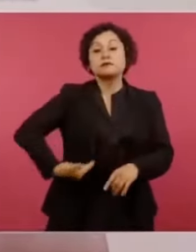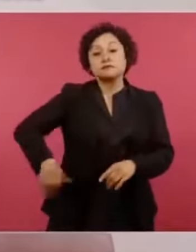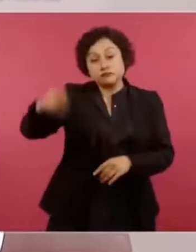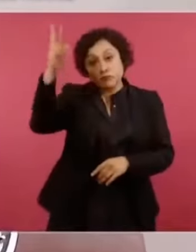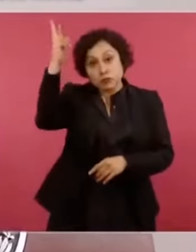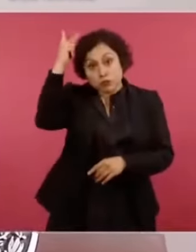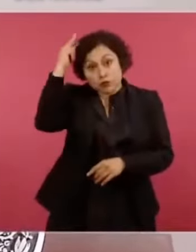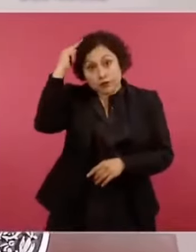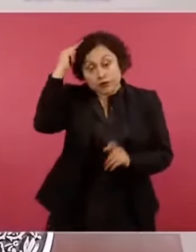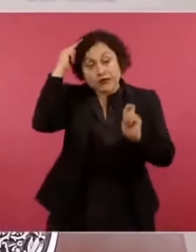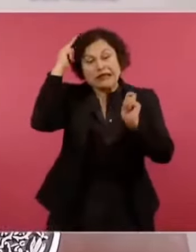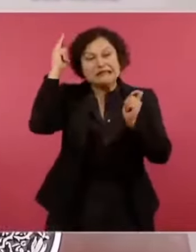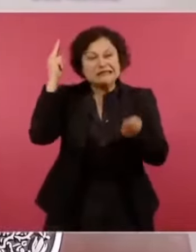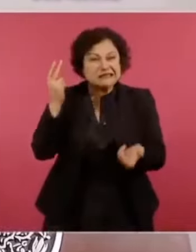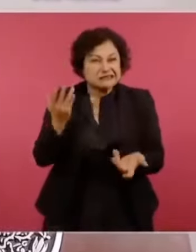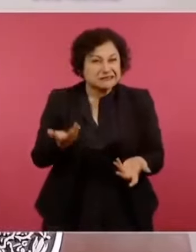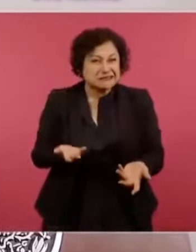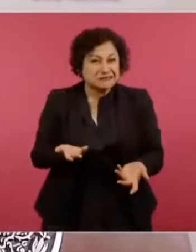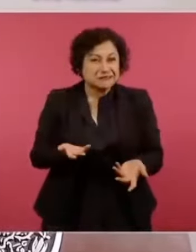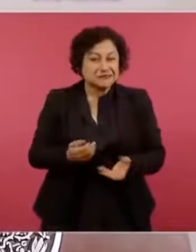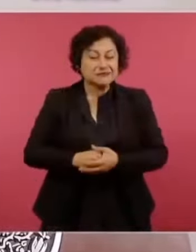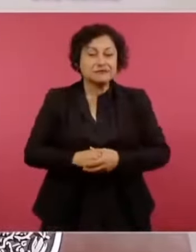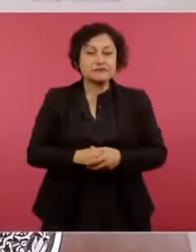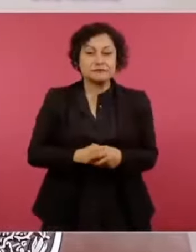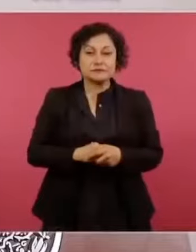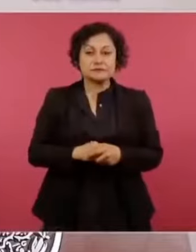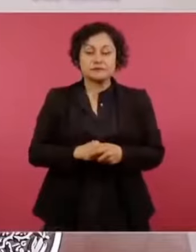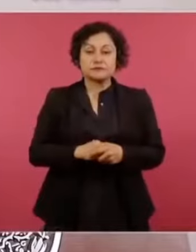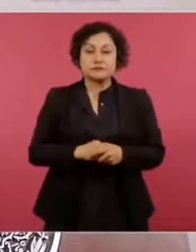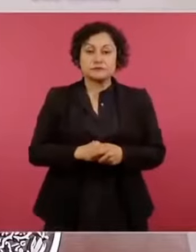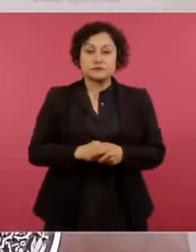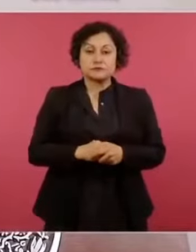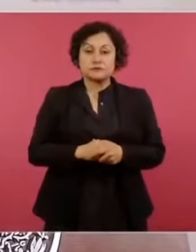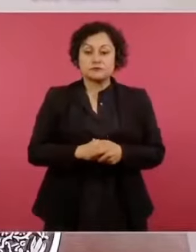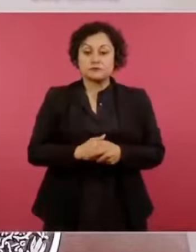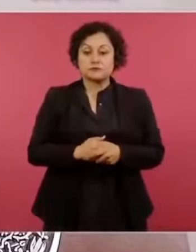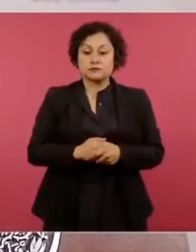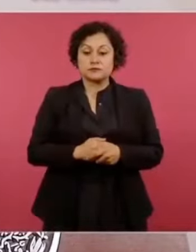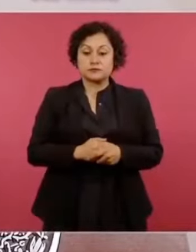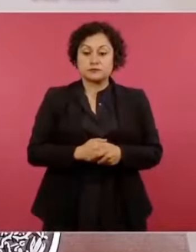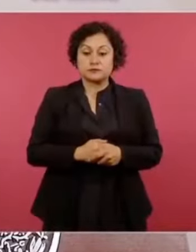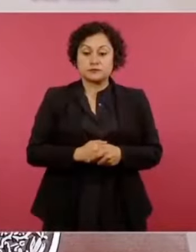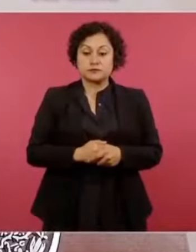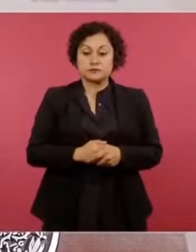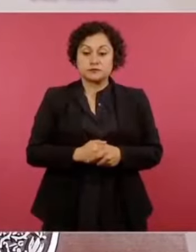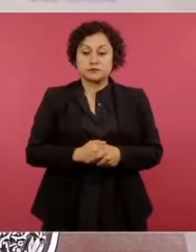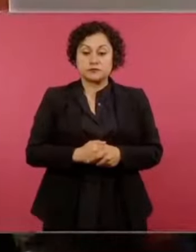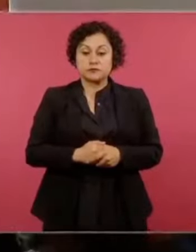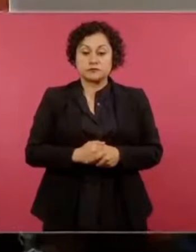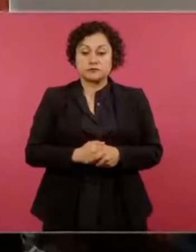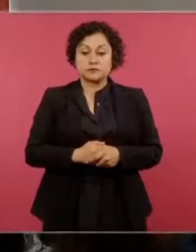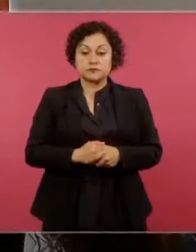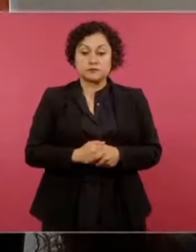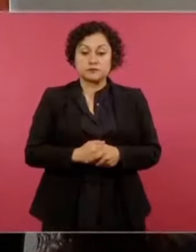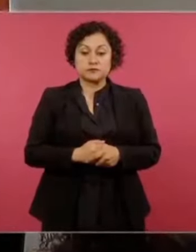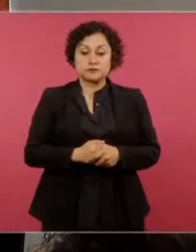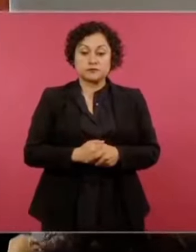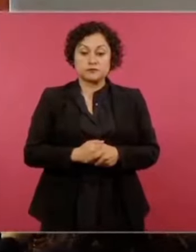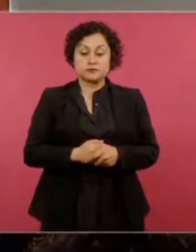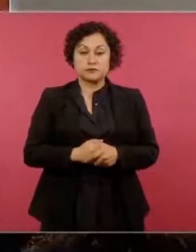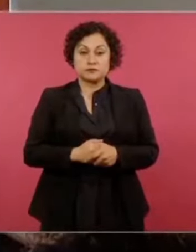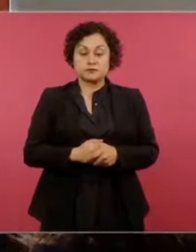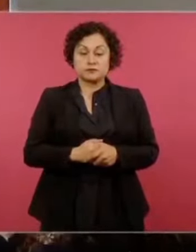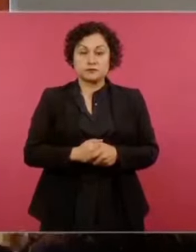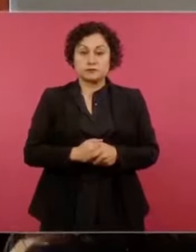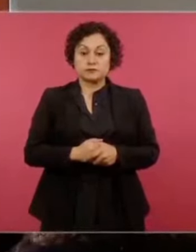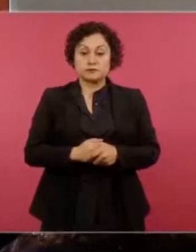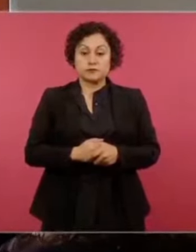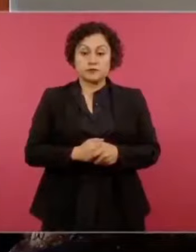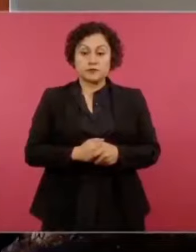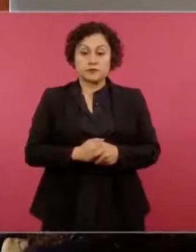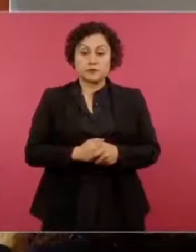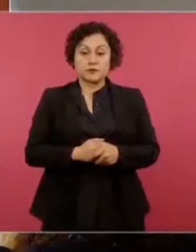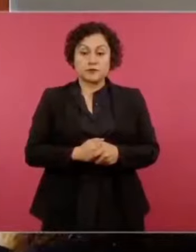jefe,